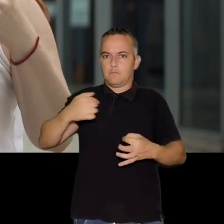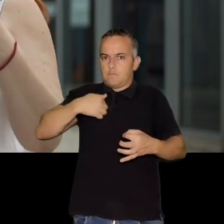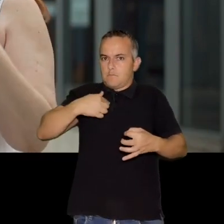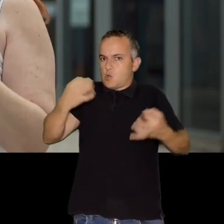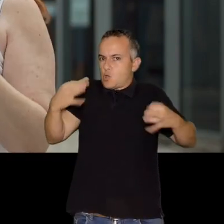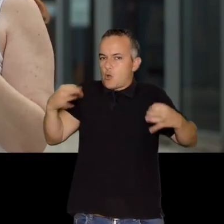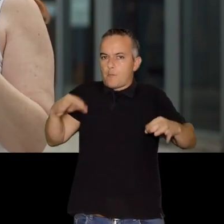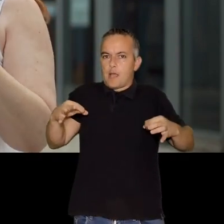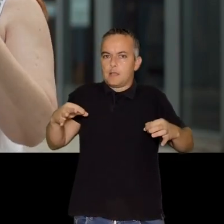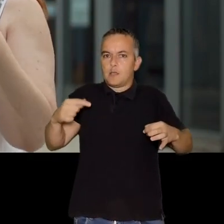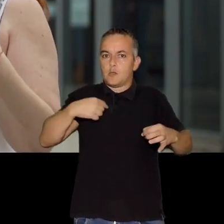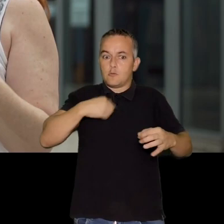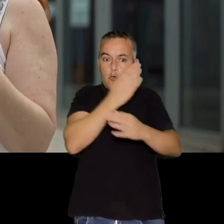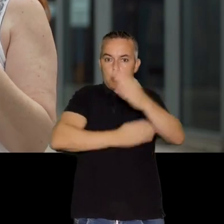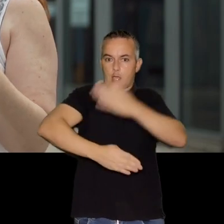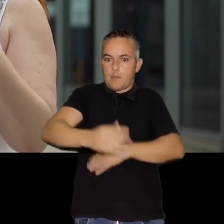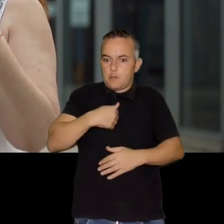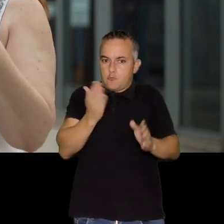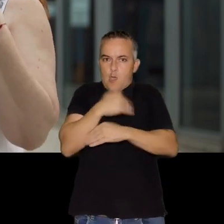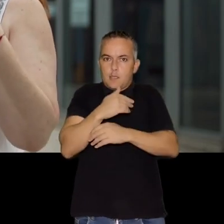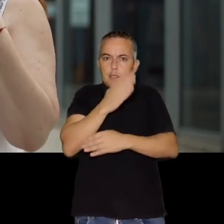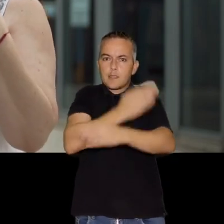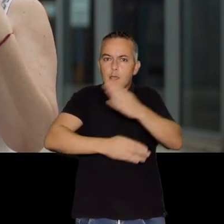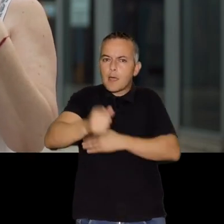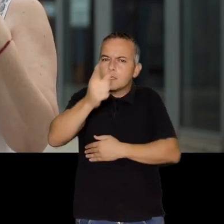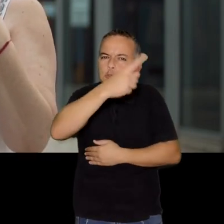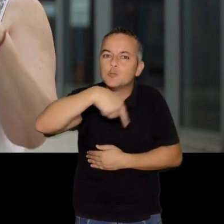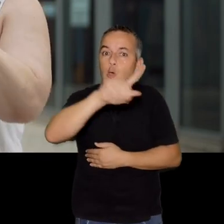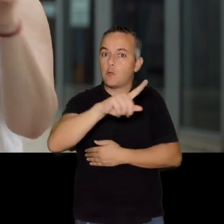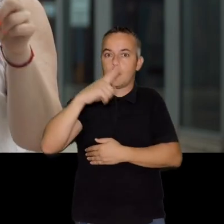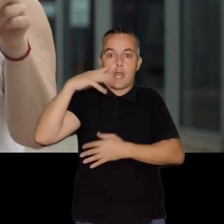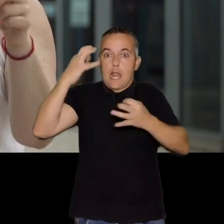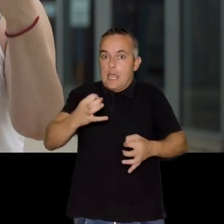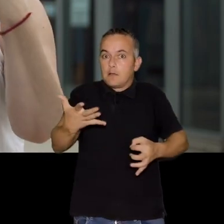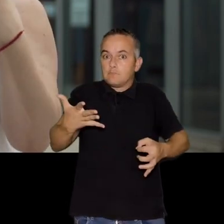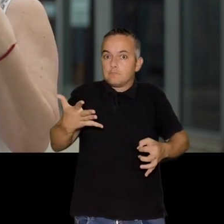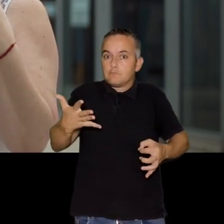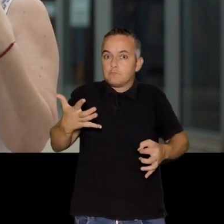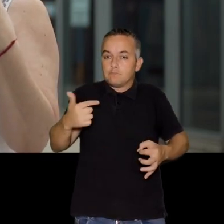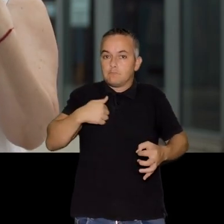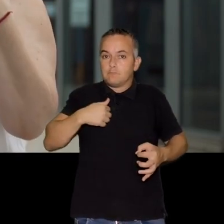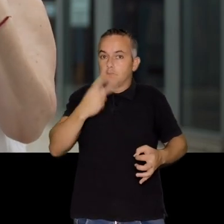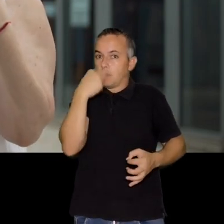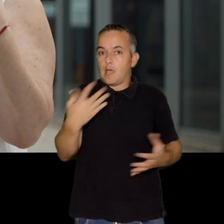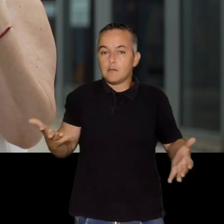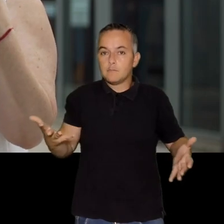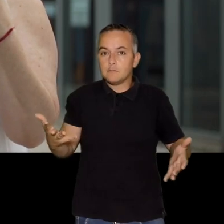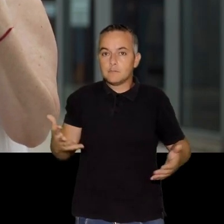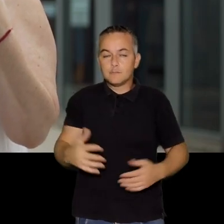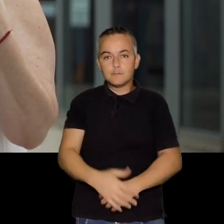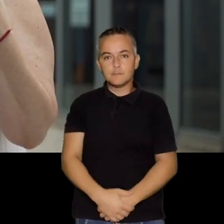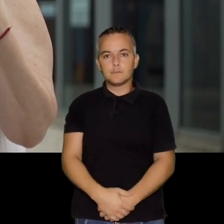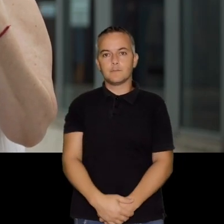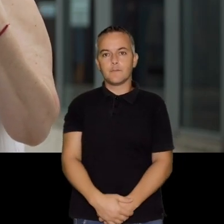¿vale? Es mi realidad, para mí es la normal. Para mí yo no tengo discapacidad, la tenéis vosotros, porque es mi realidad el no ver.